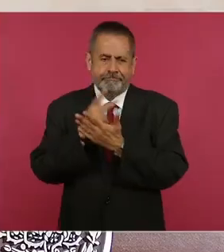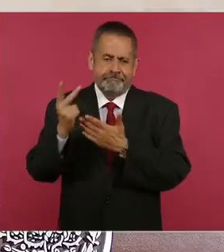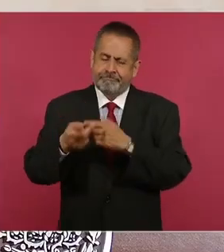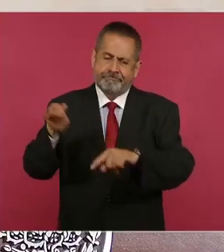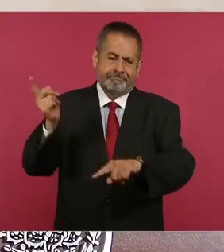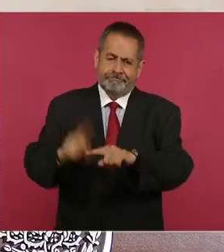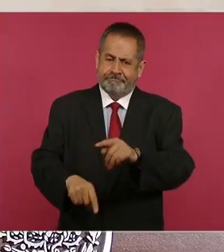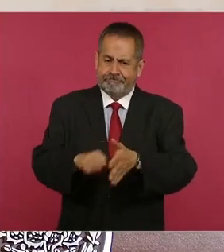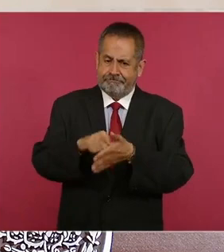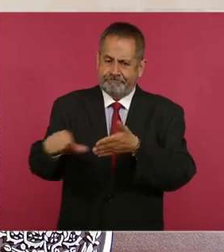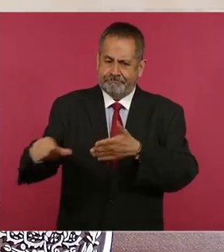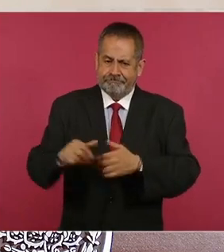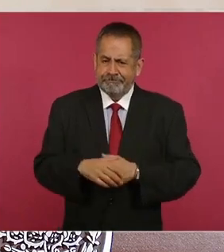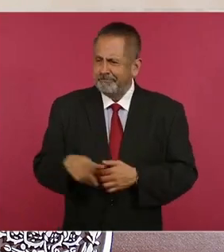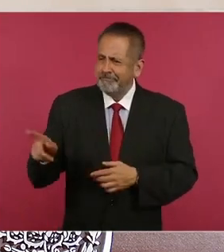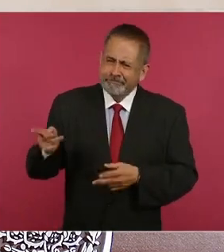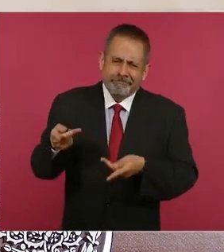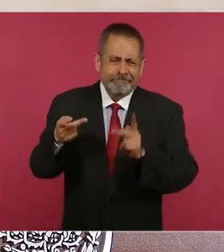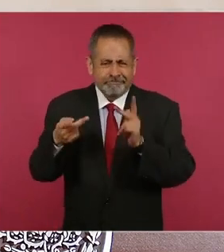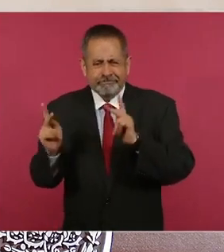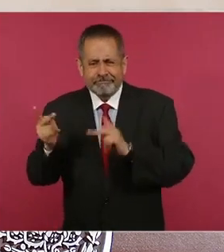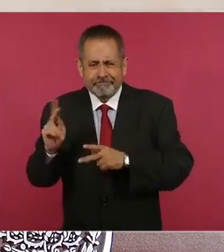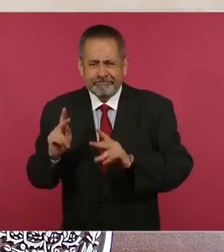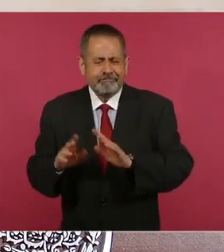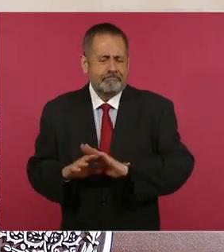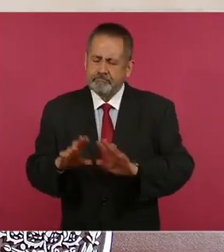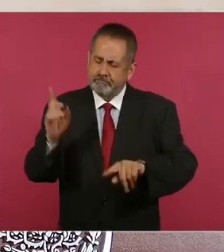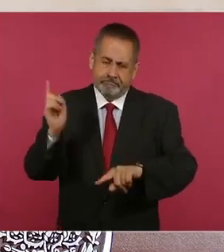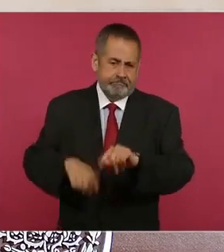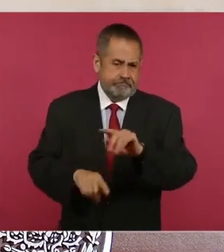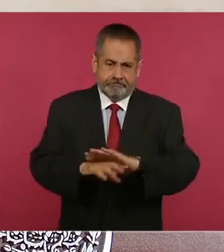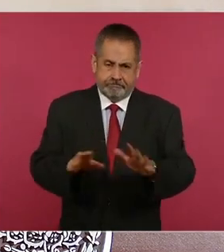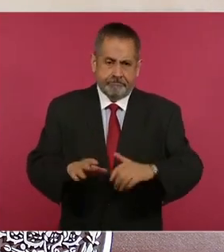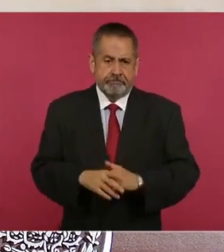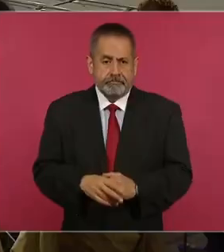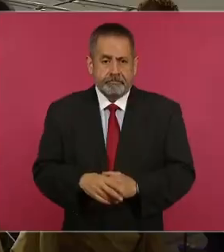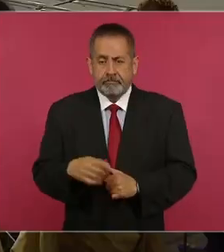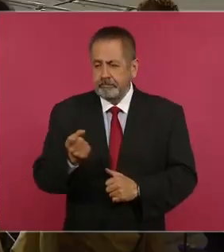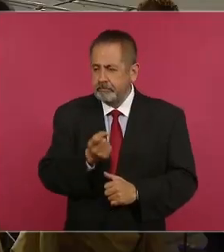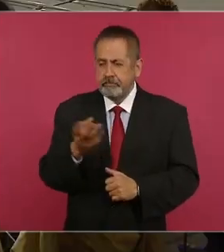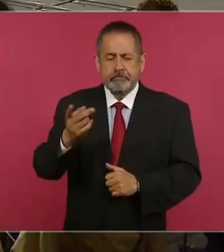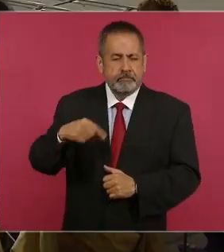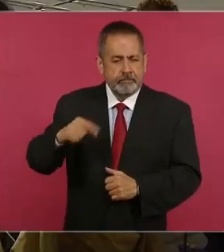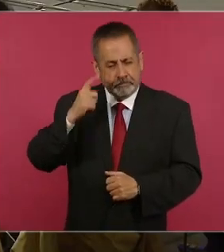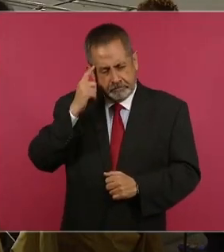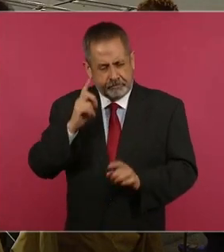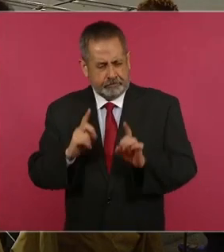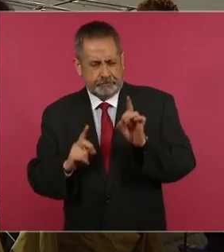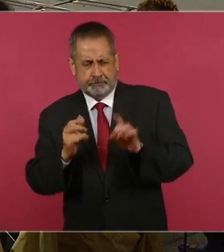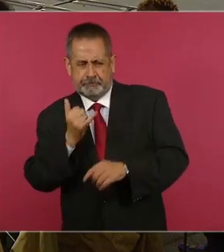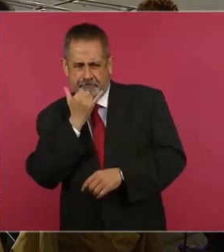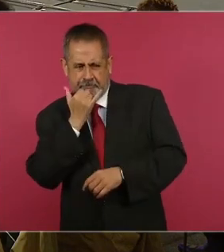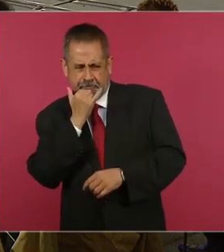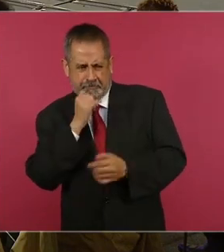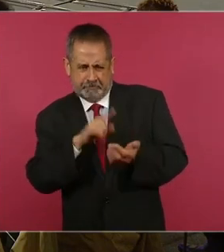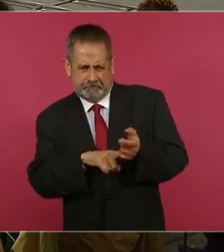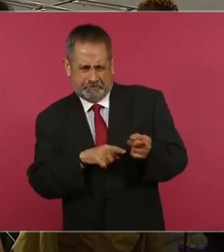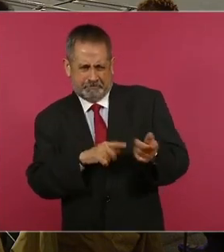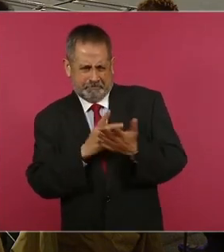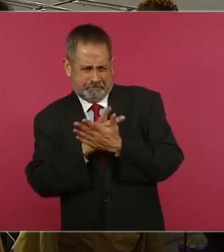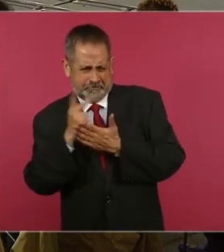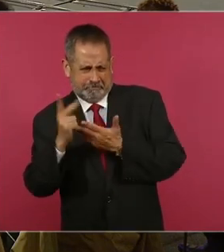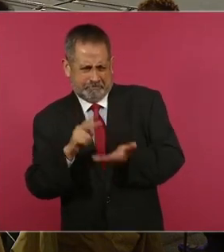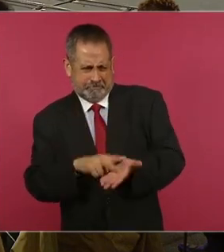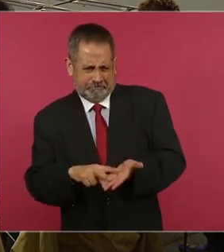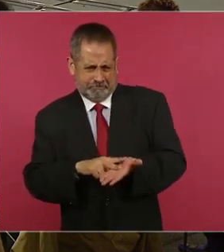canceló generaba muchas quejas, generaba también dudas sobre las empresas que operaban este programa, incluso lo